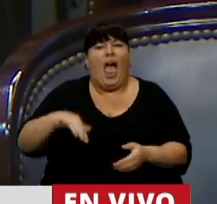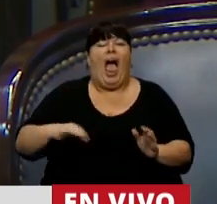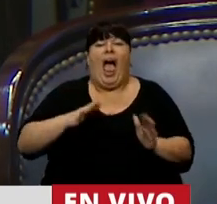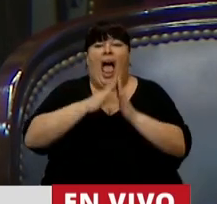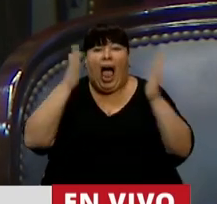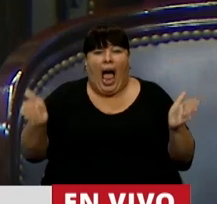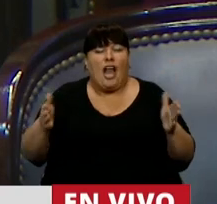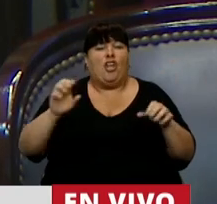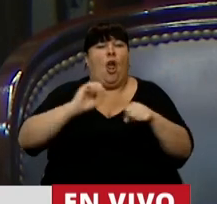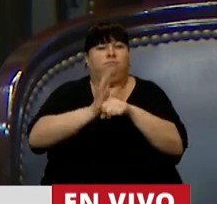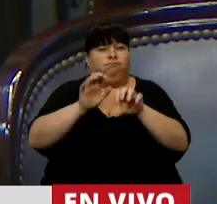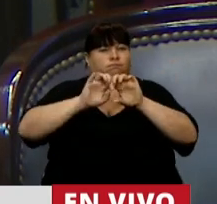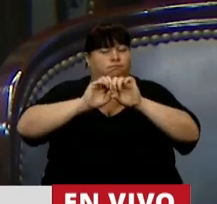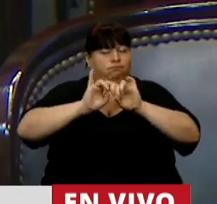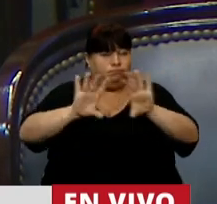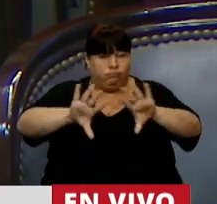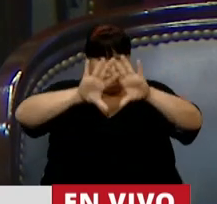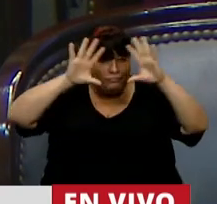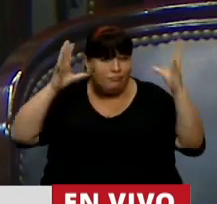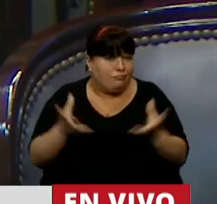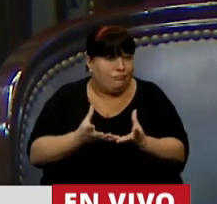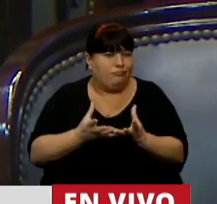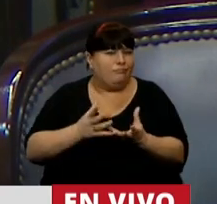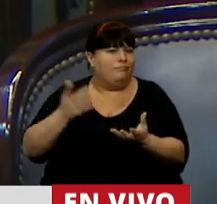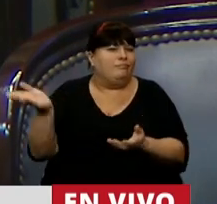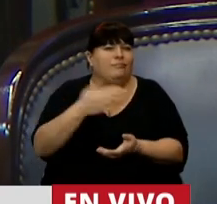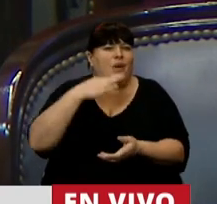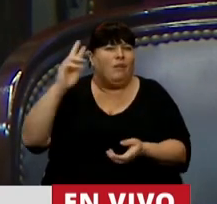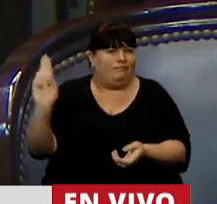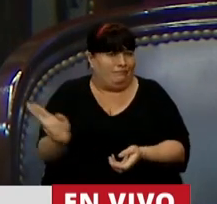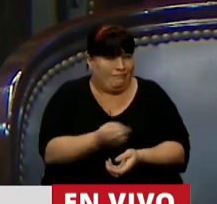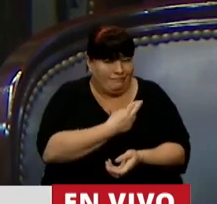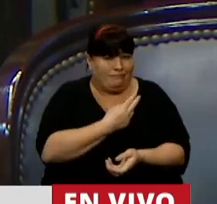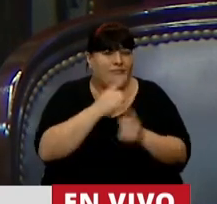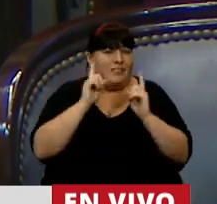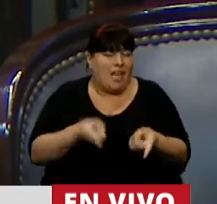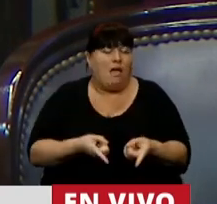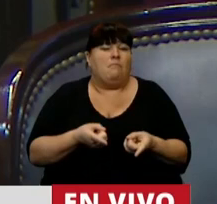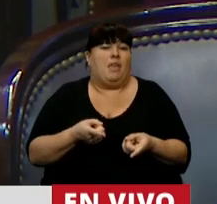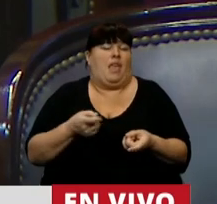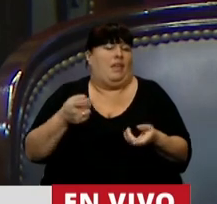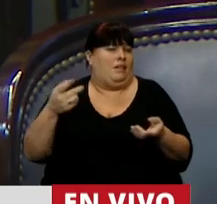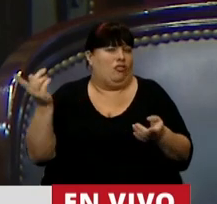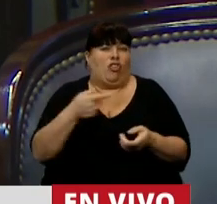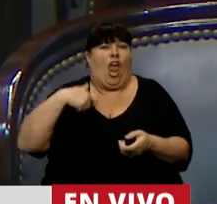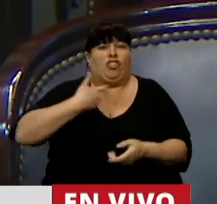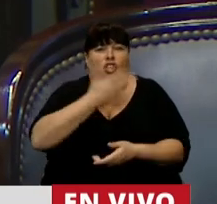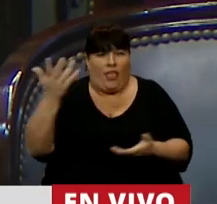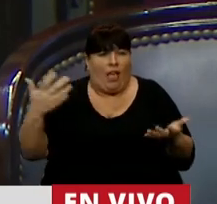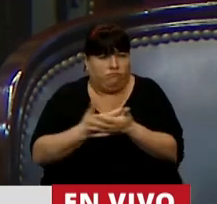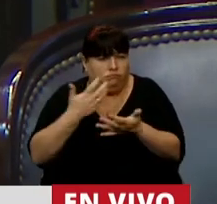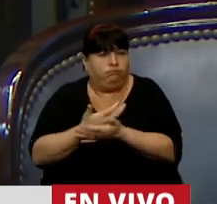año donde una pandemia mundial arrasó con nuestras vidas y golpeó a toda la sociedad